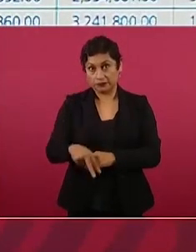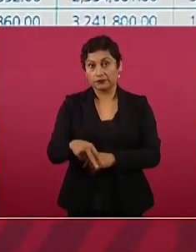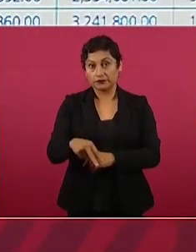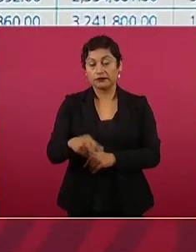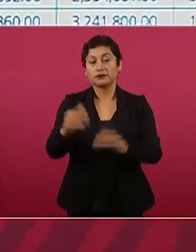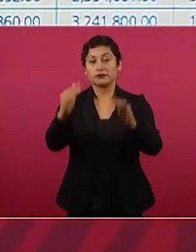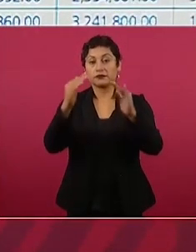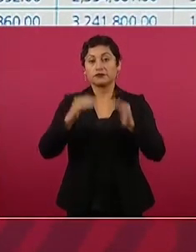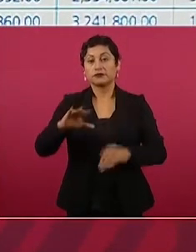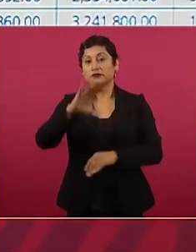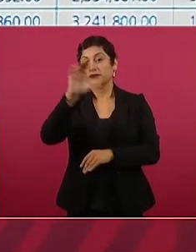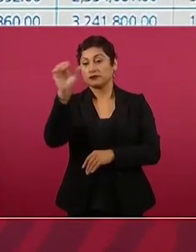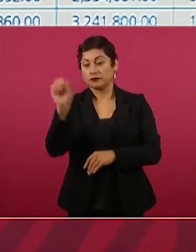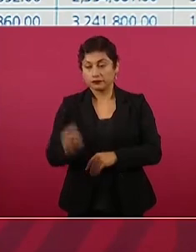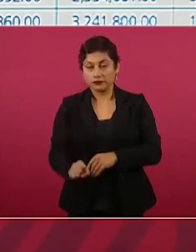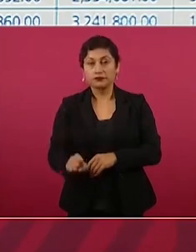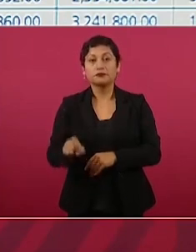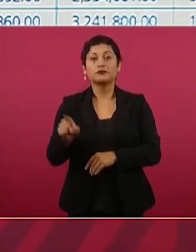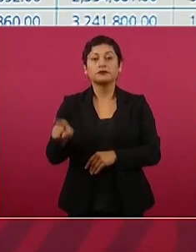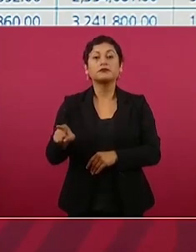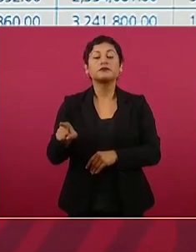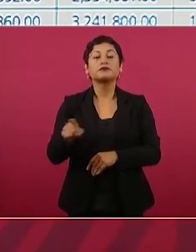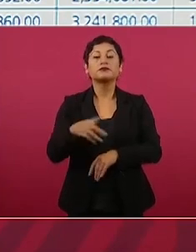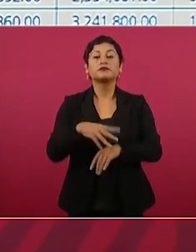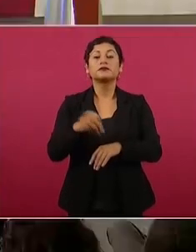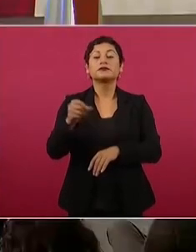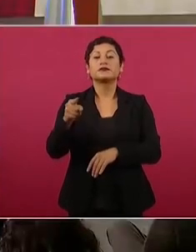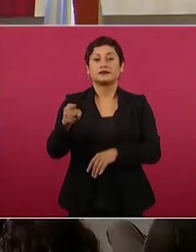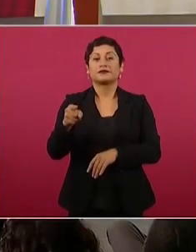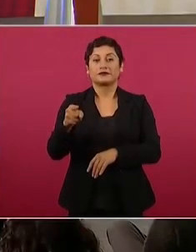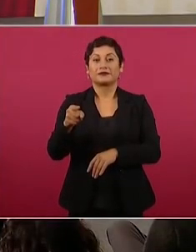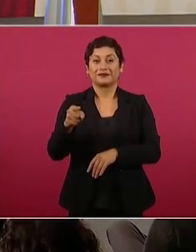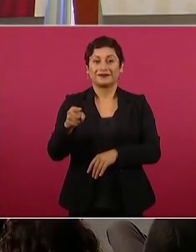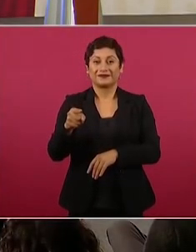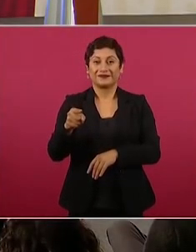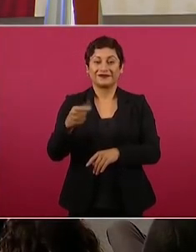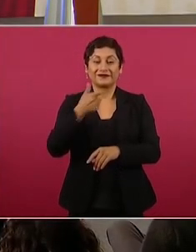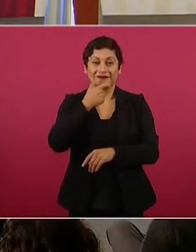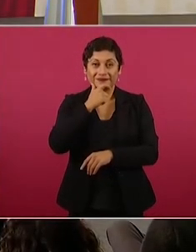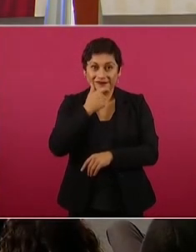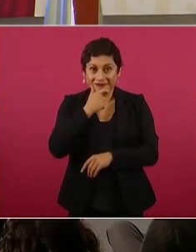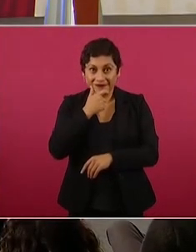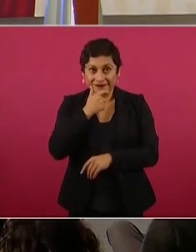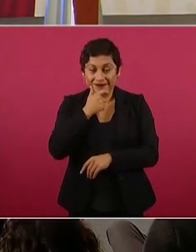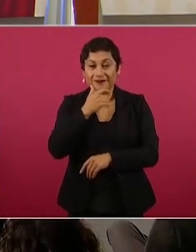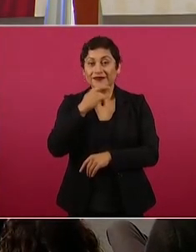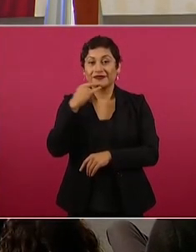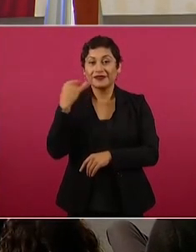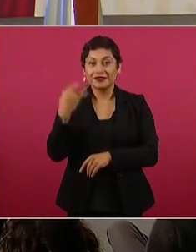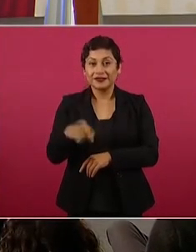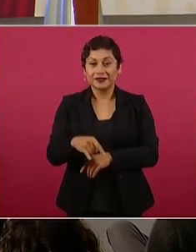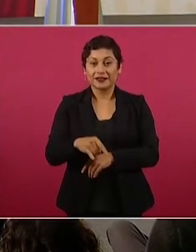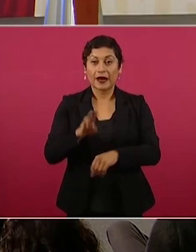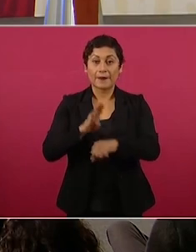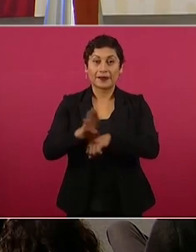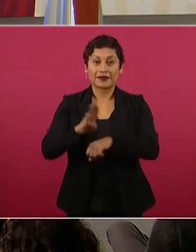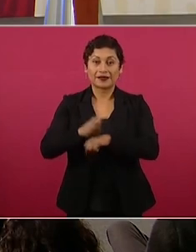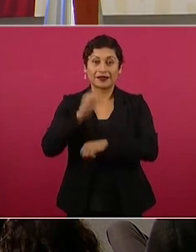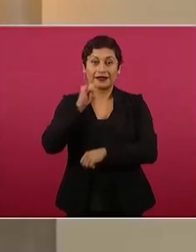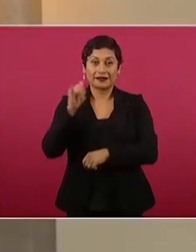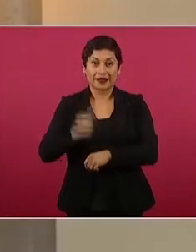Sudáfrica Suecia Reino Unido Chile Brasil e Italia así estaba 2016